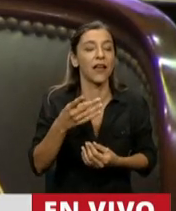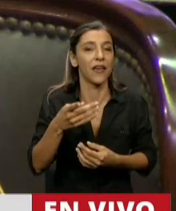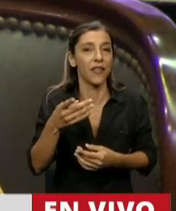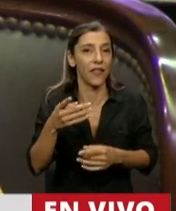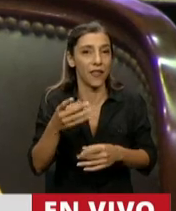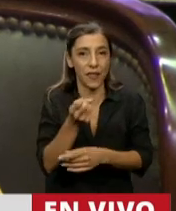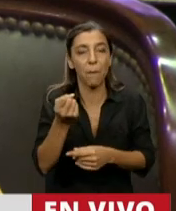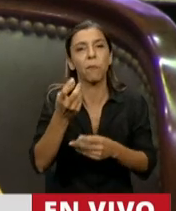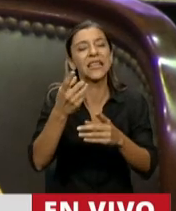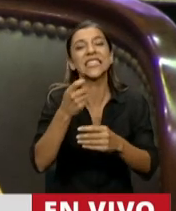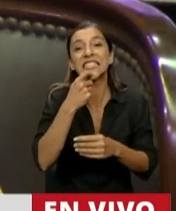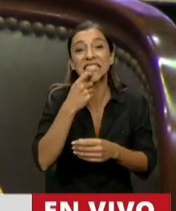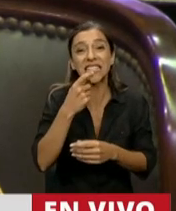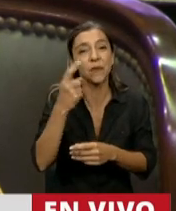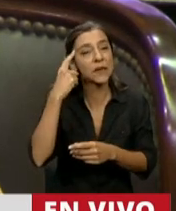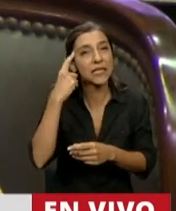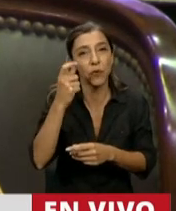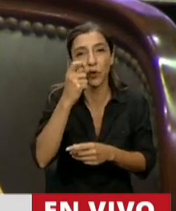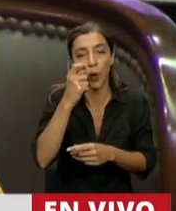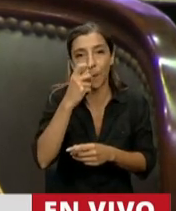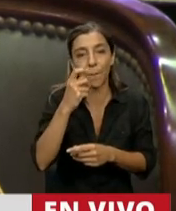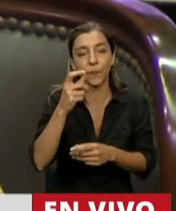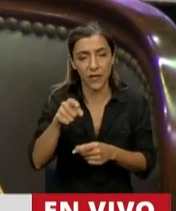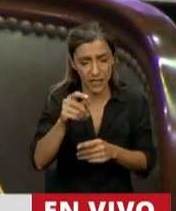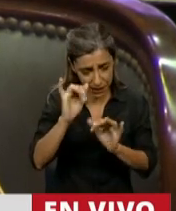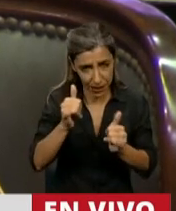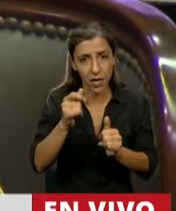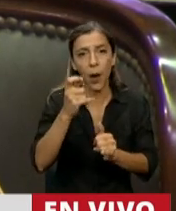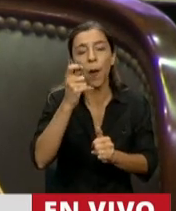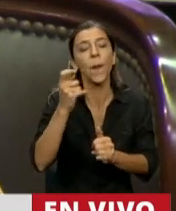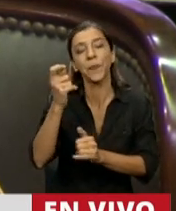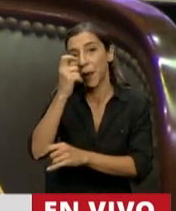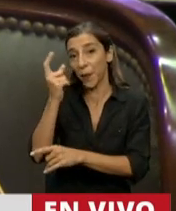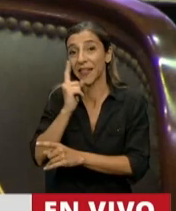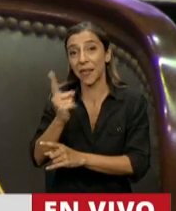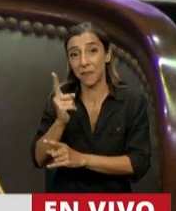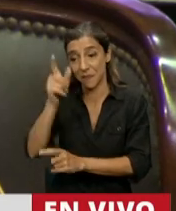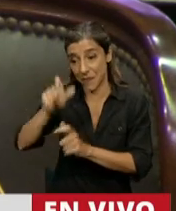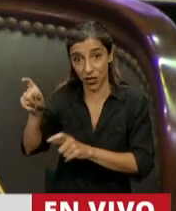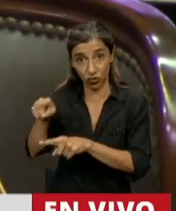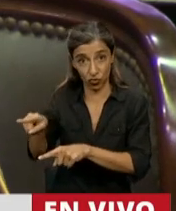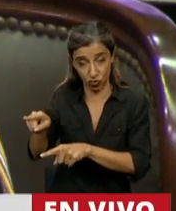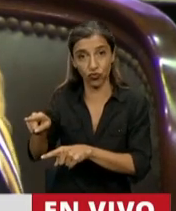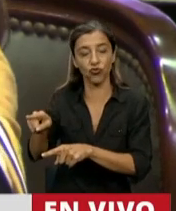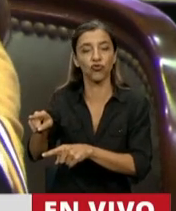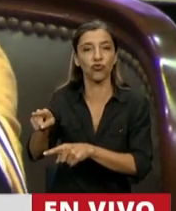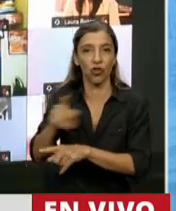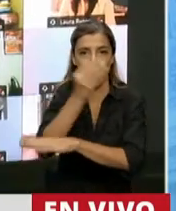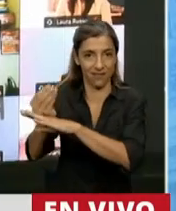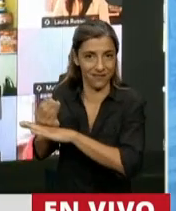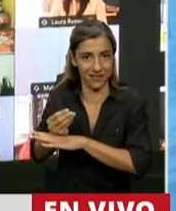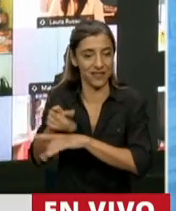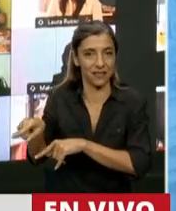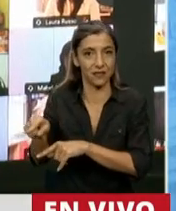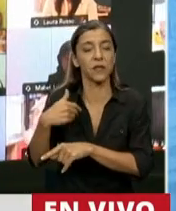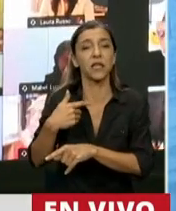toma esas 24.000, perdón, esas 20.000 personas que se traspasaron y le multiplica por lo que